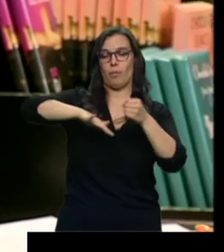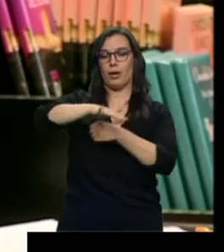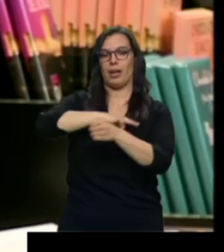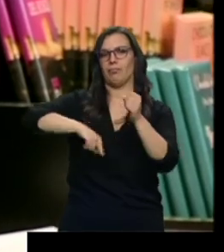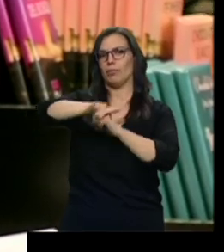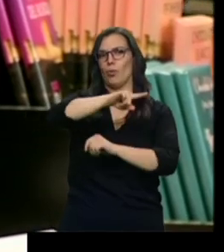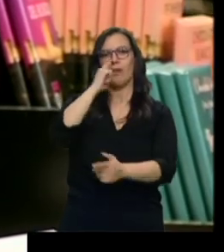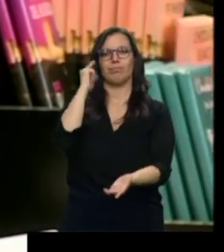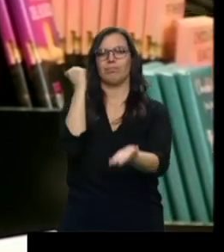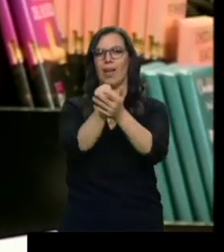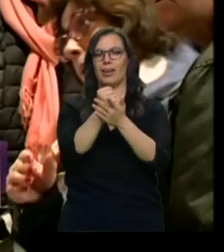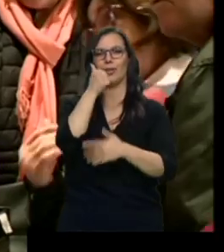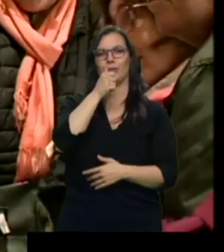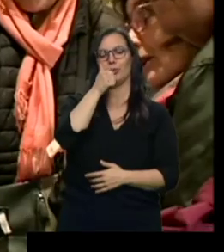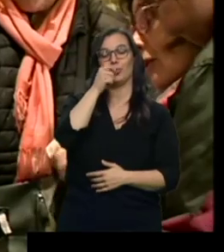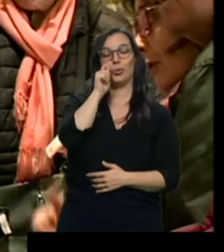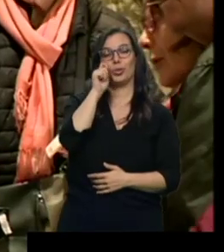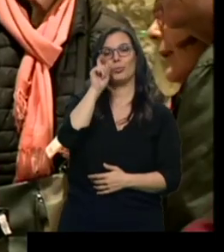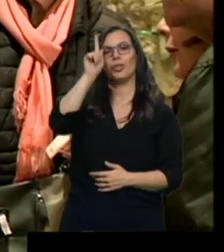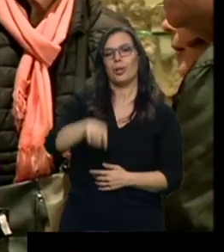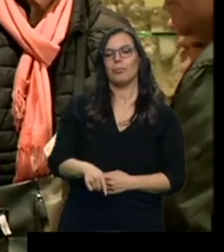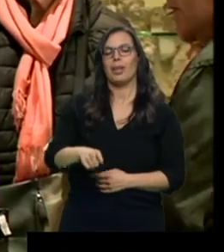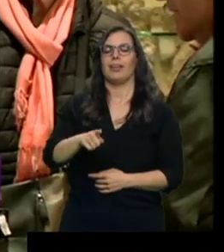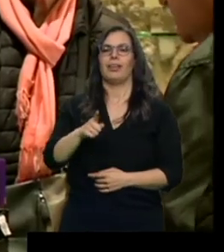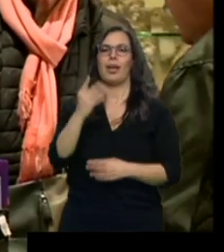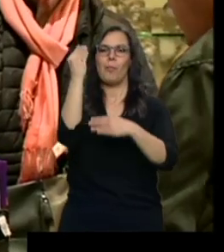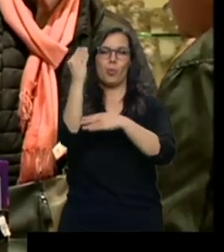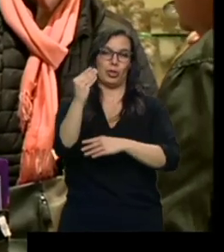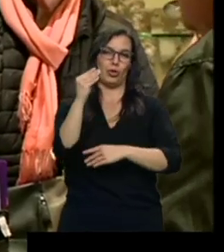del turismo que también ostenta el título de monumento nacional.